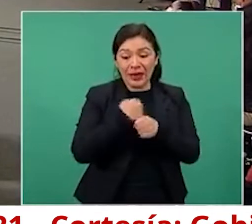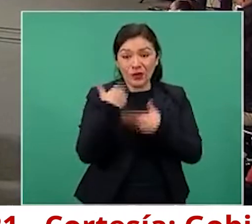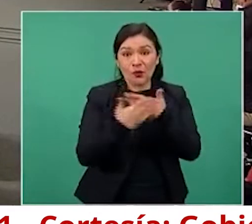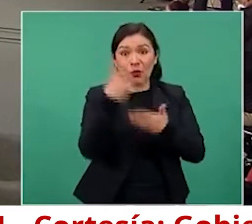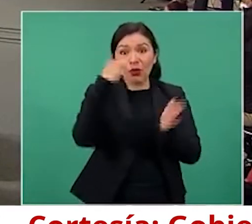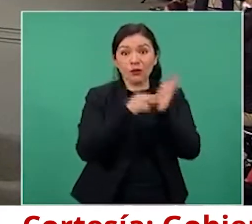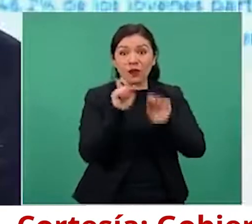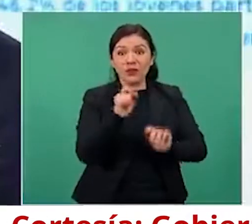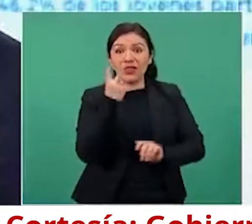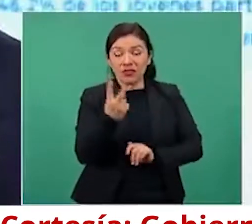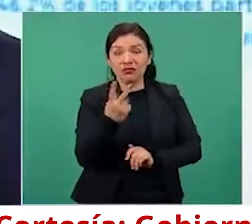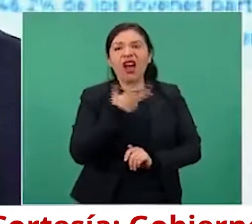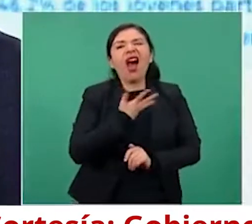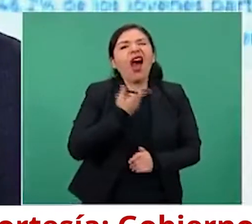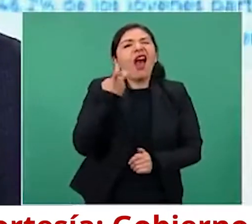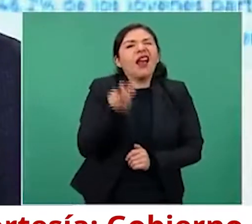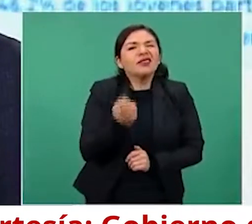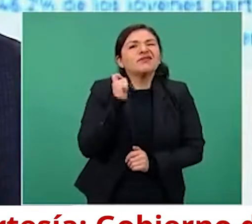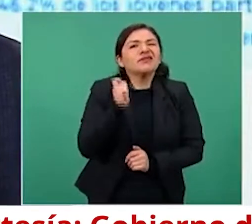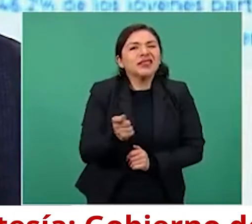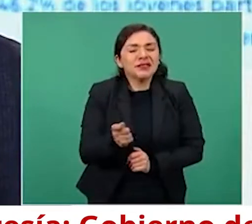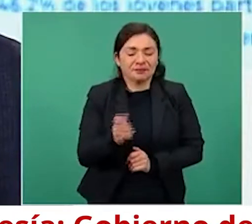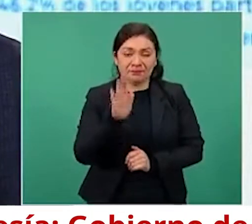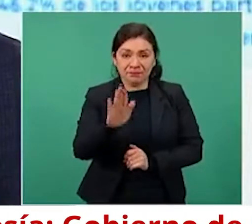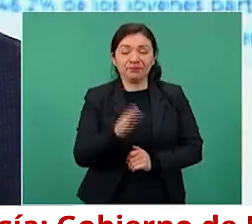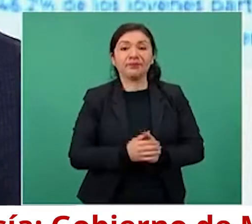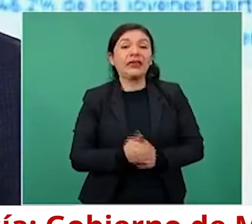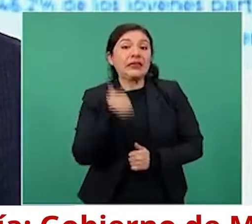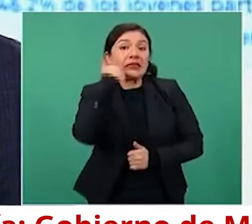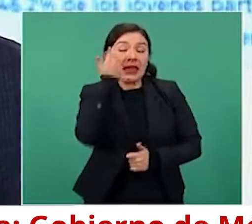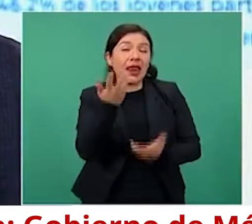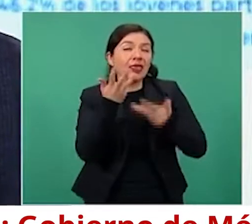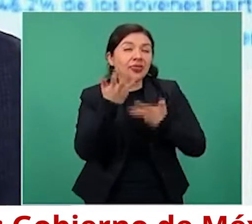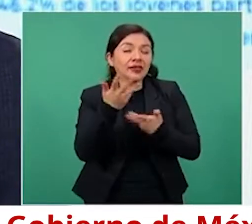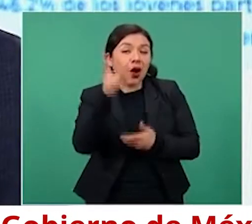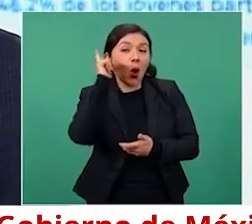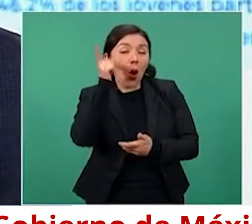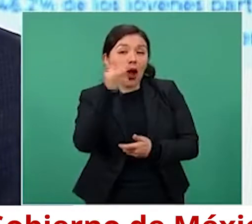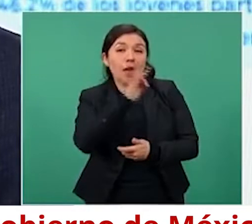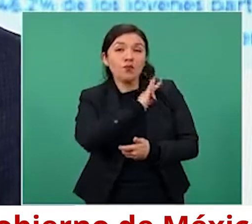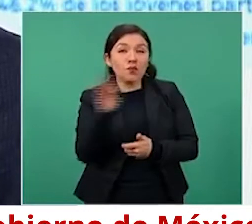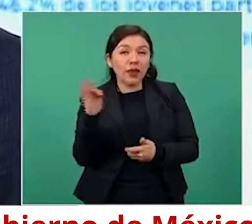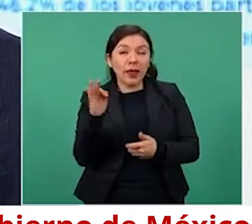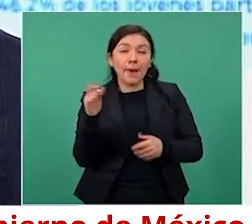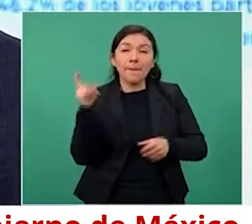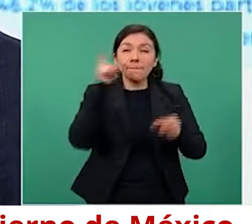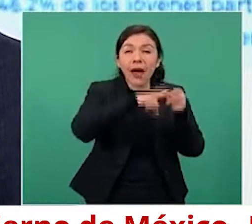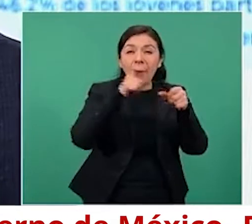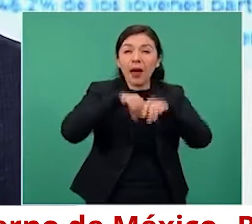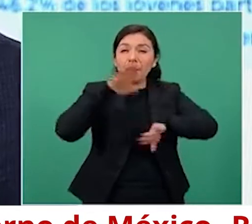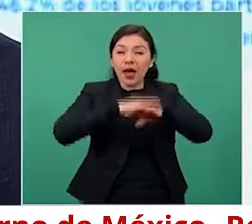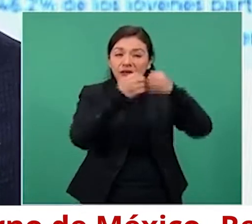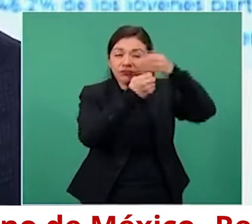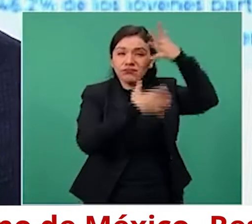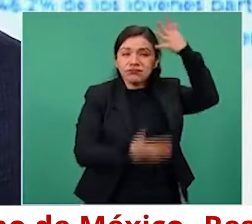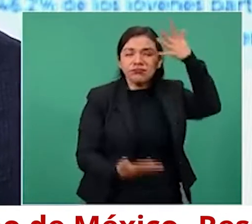para el próximo año? Pues bueno, de entrada la meta de vincular a cerca de